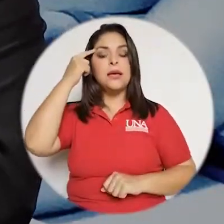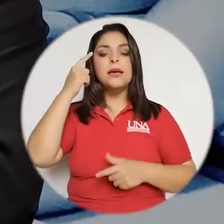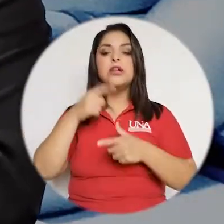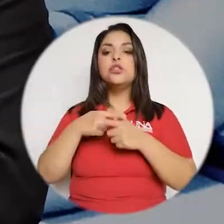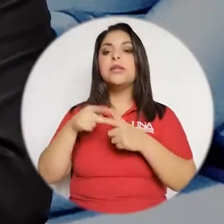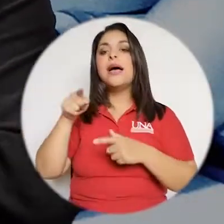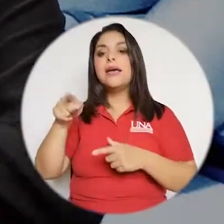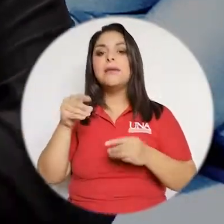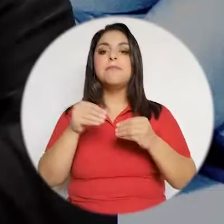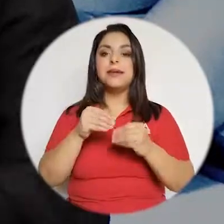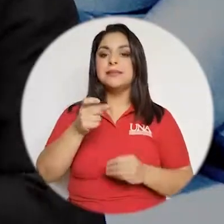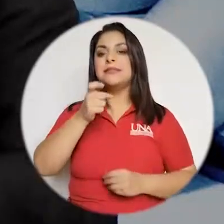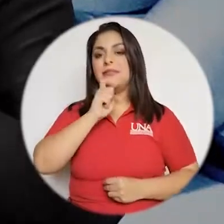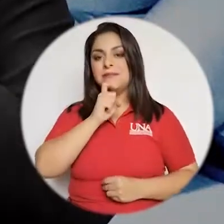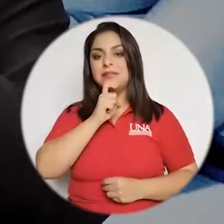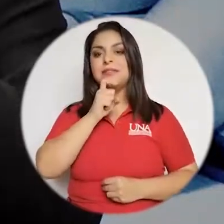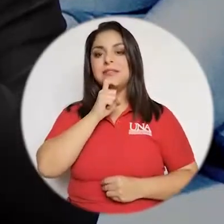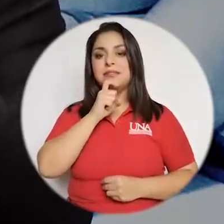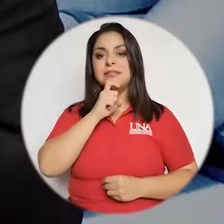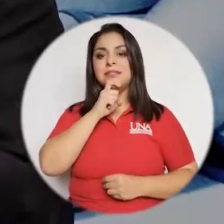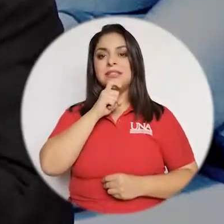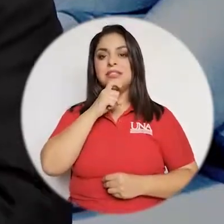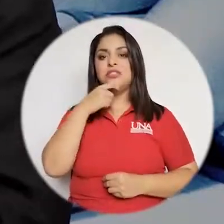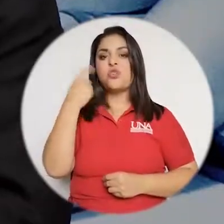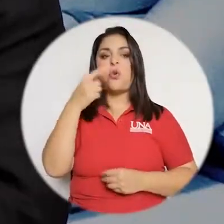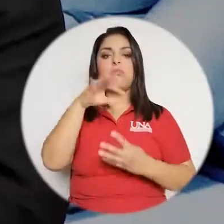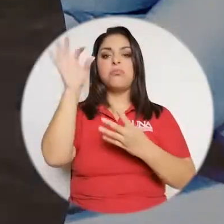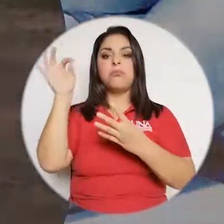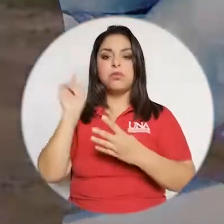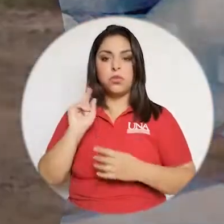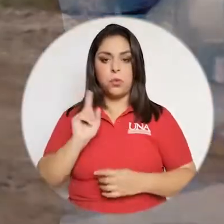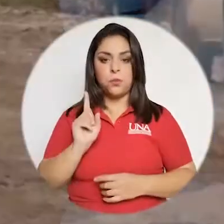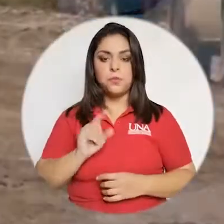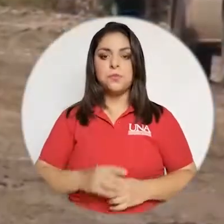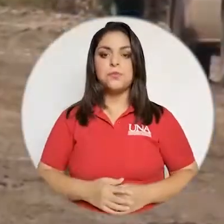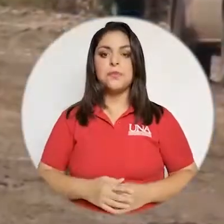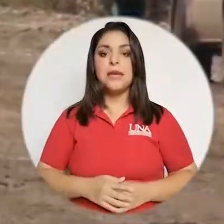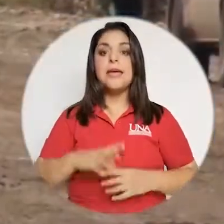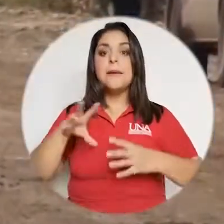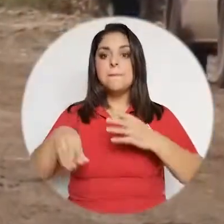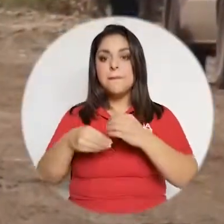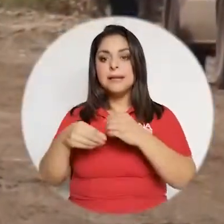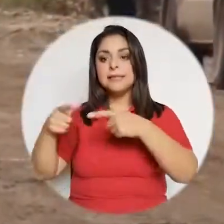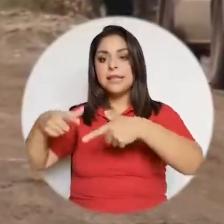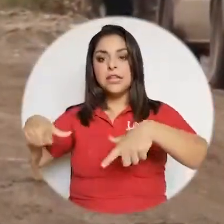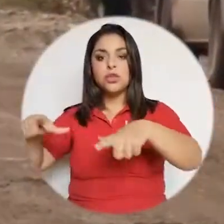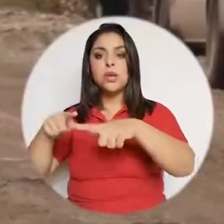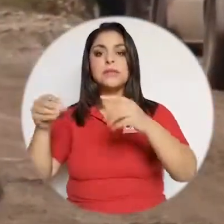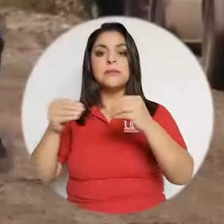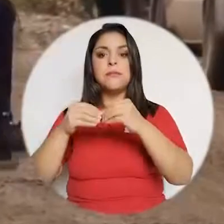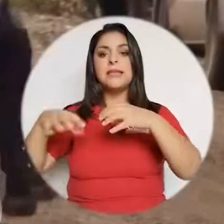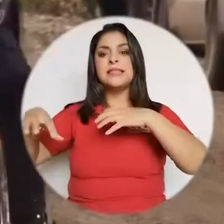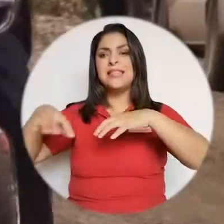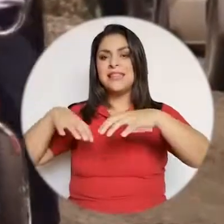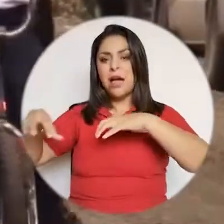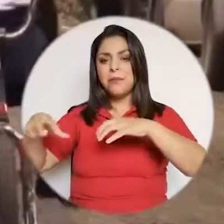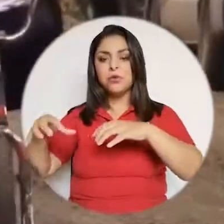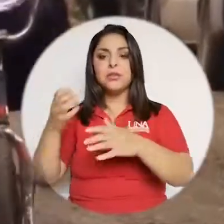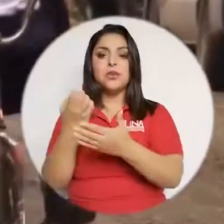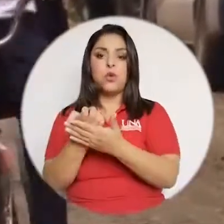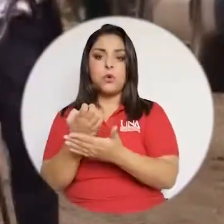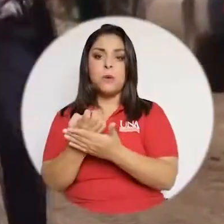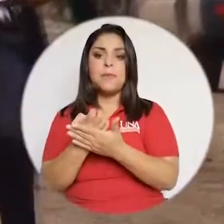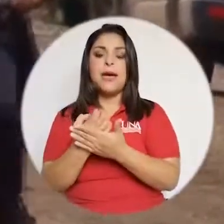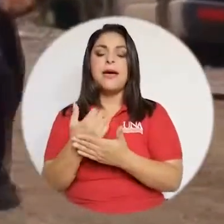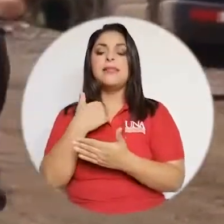cognitiva precisamente son los trabajos que también son más difíciles de automatizar y además donde los sectores